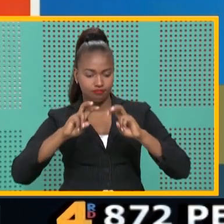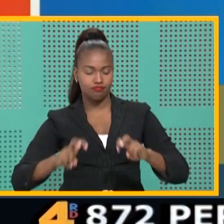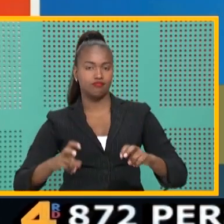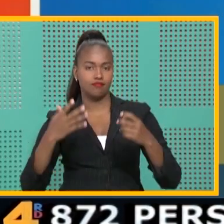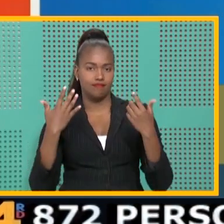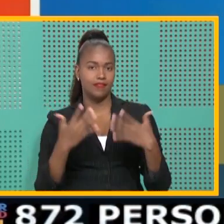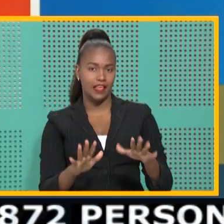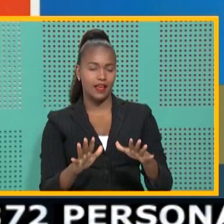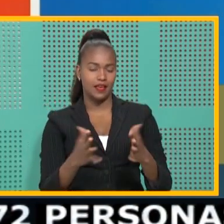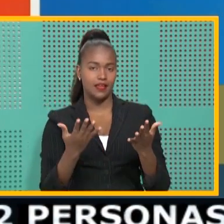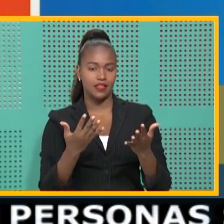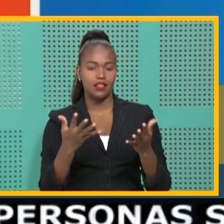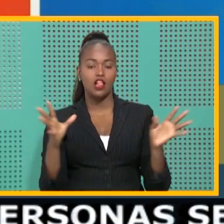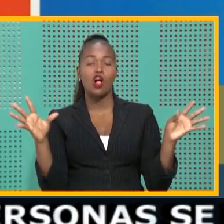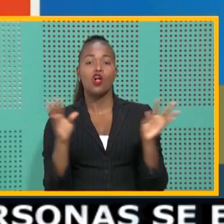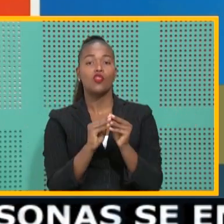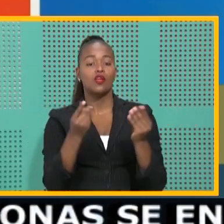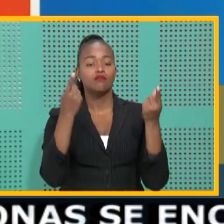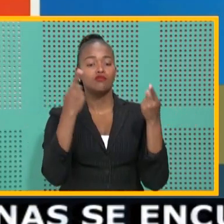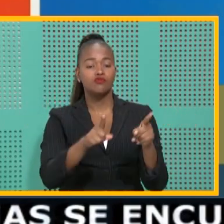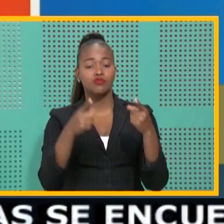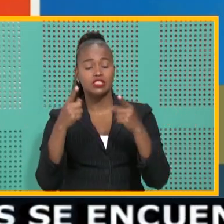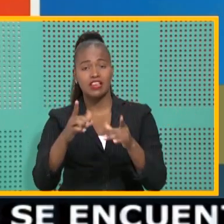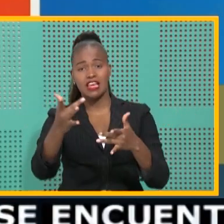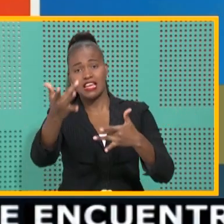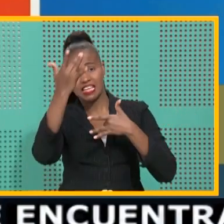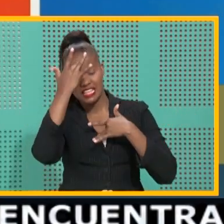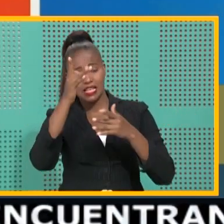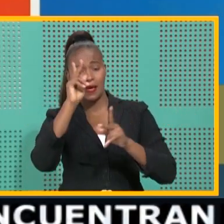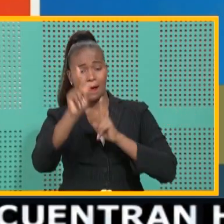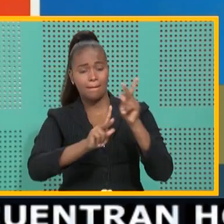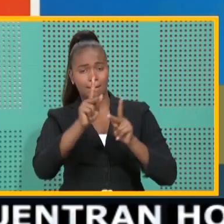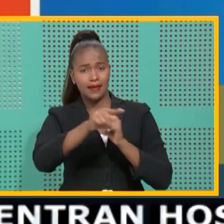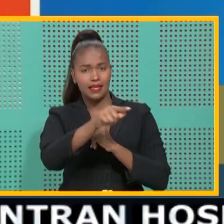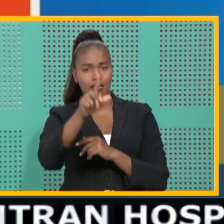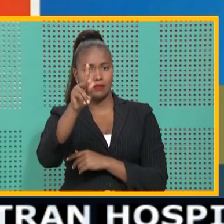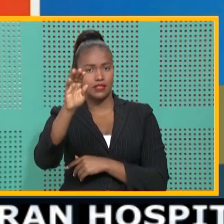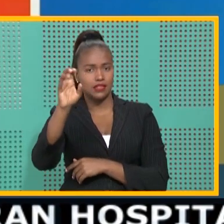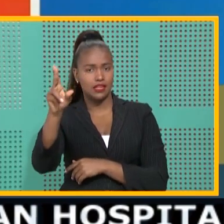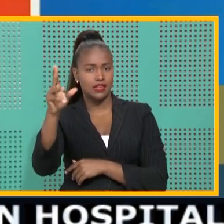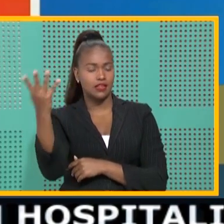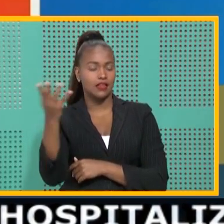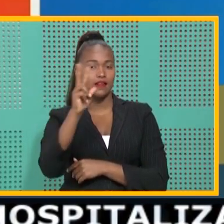con un total de casos confirmados por PCR de 29